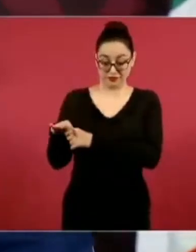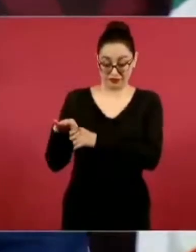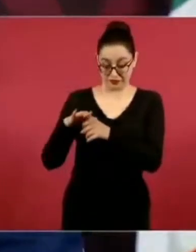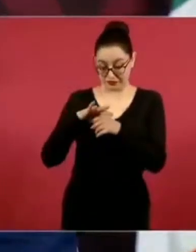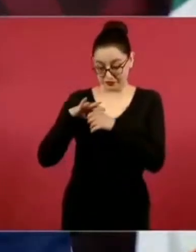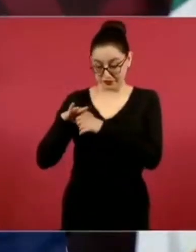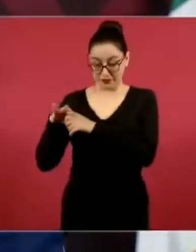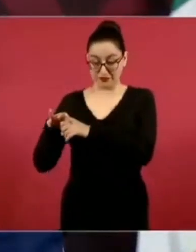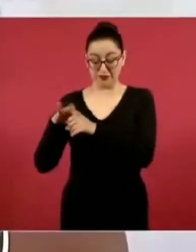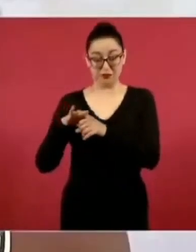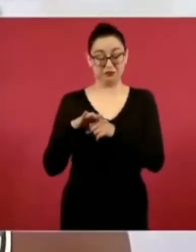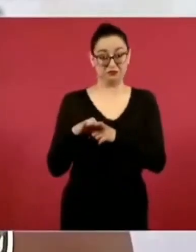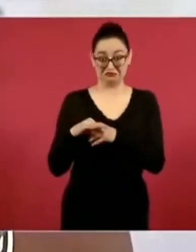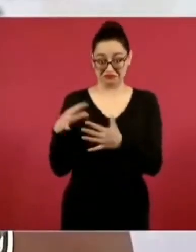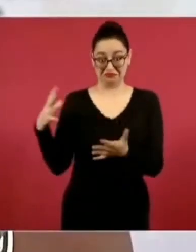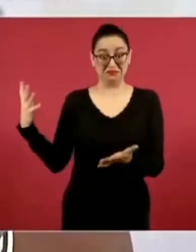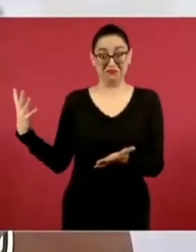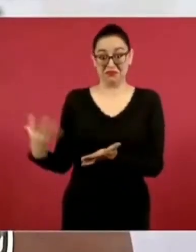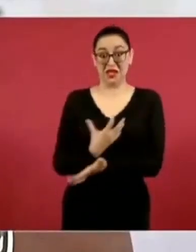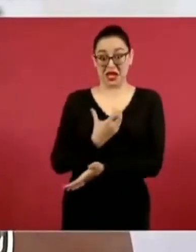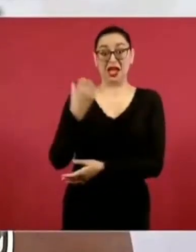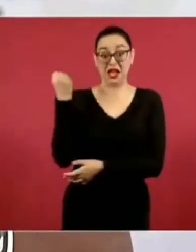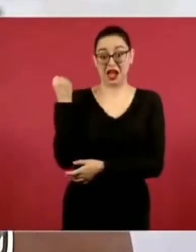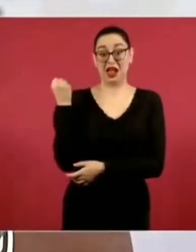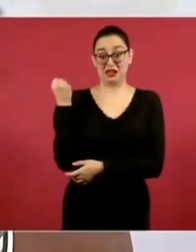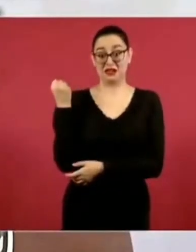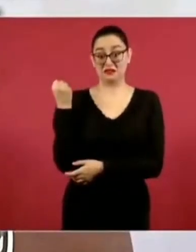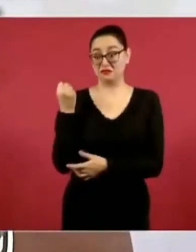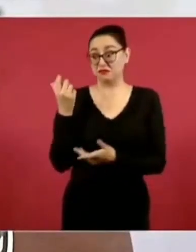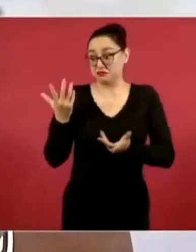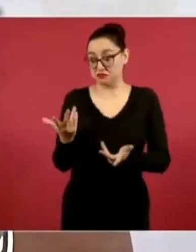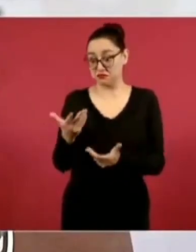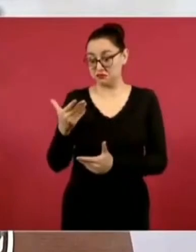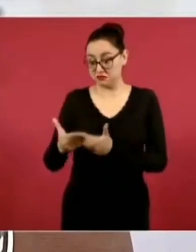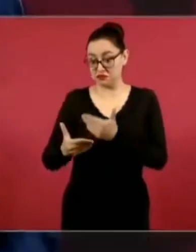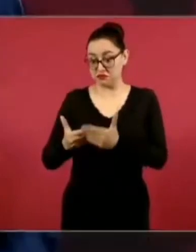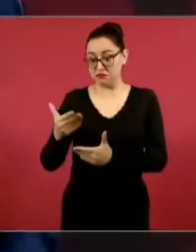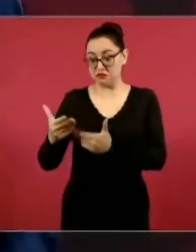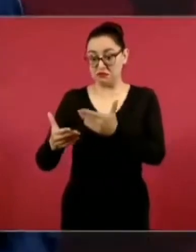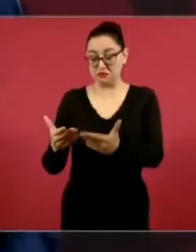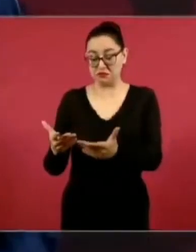que le permite llevar a cabo reformas